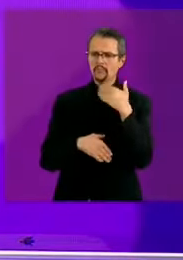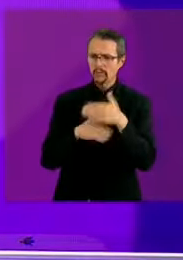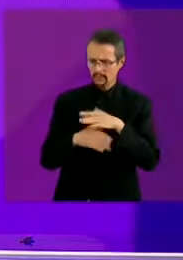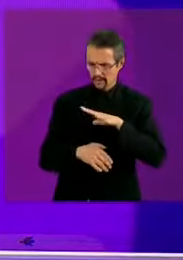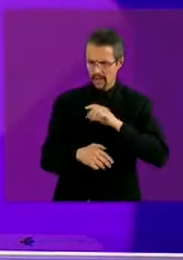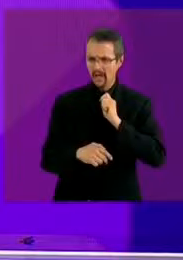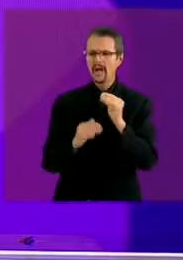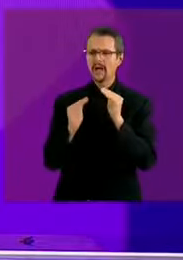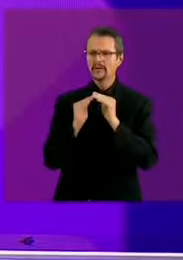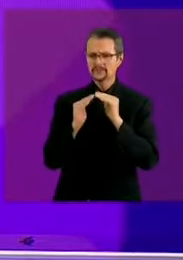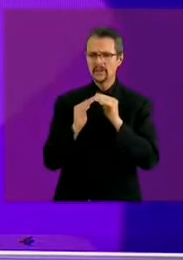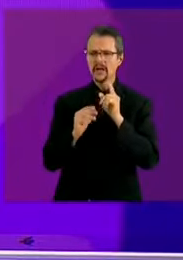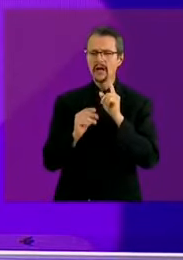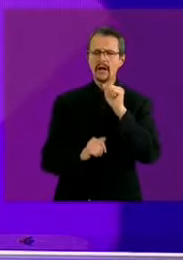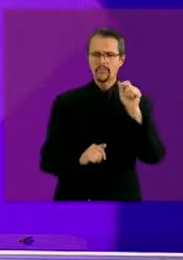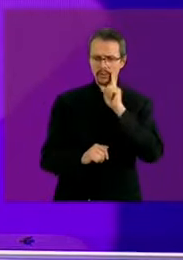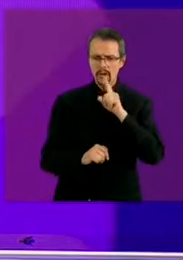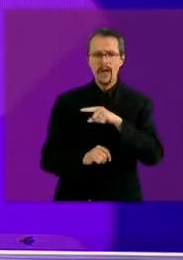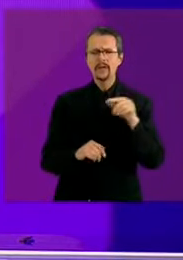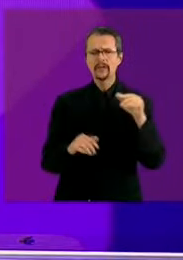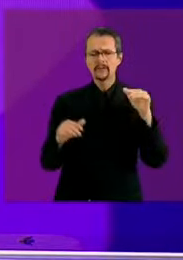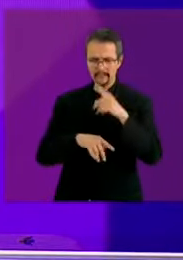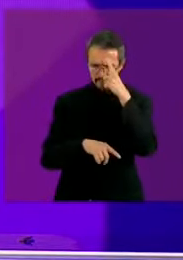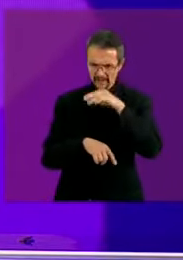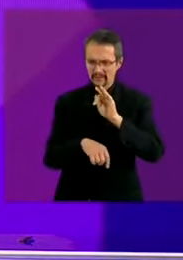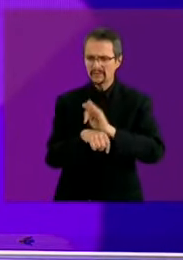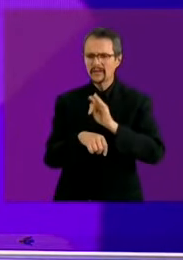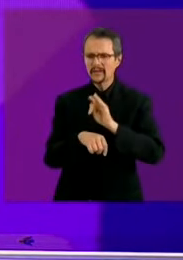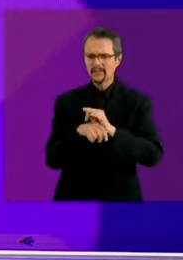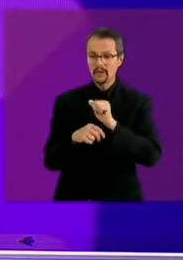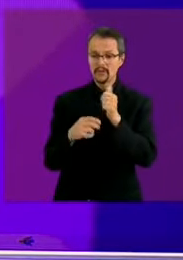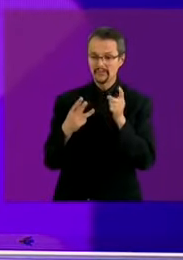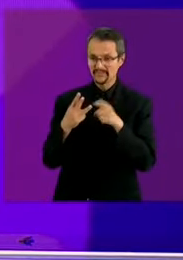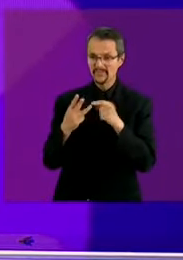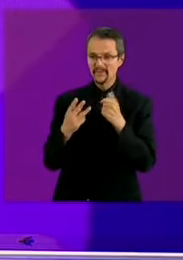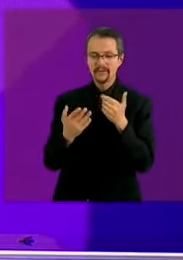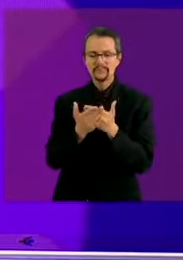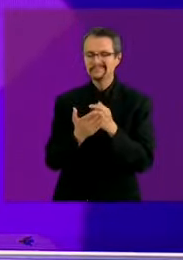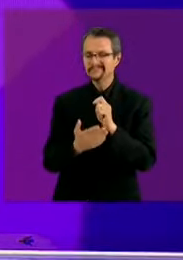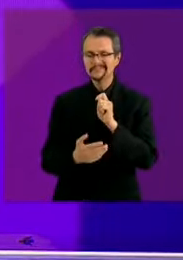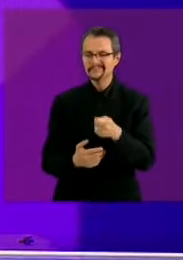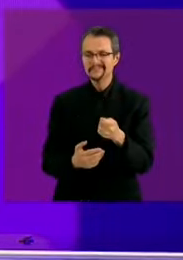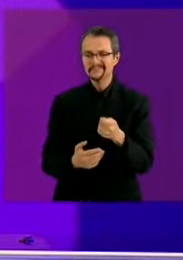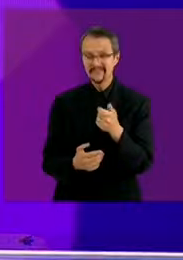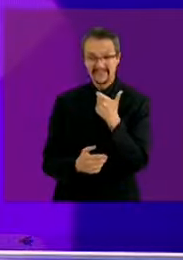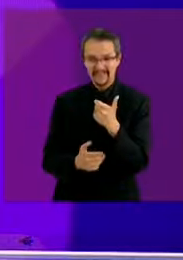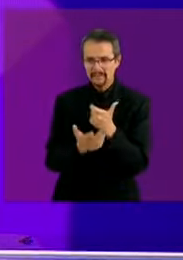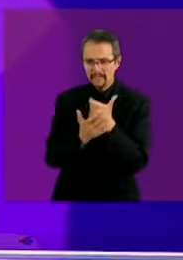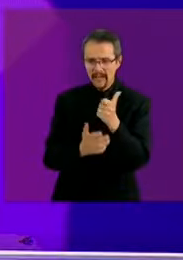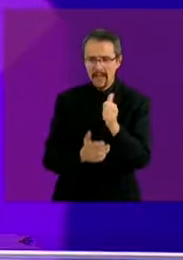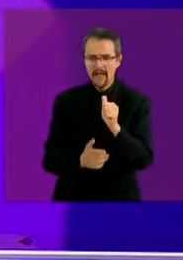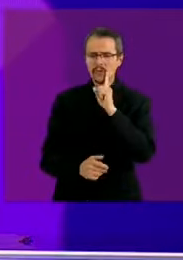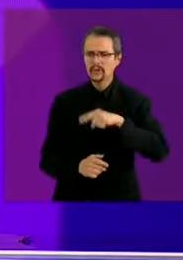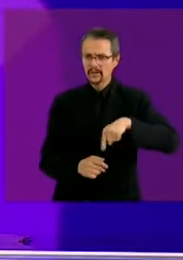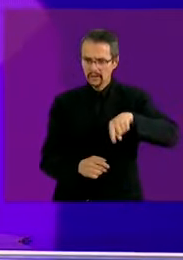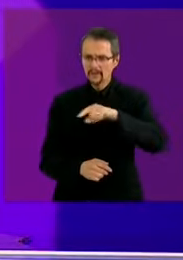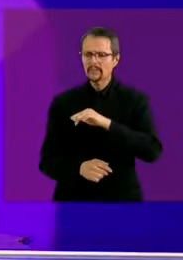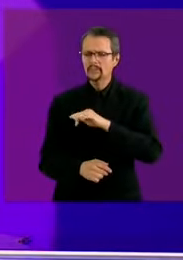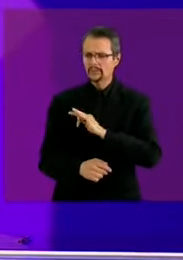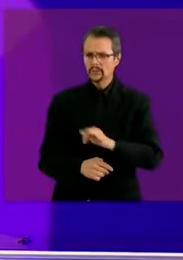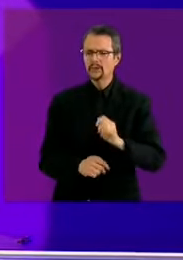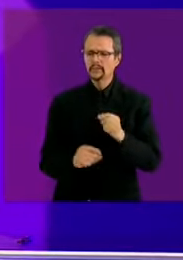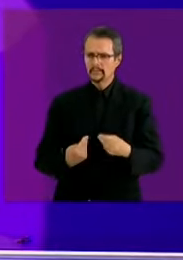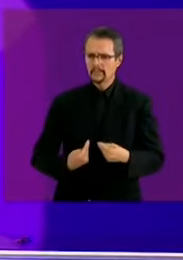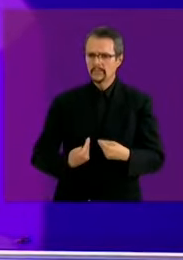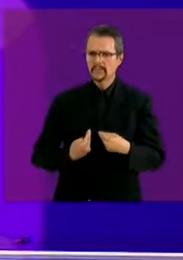tenían 3 darles el apoyo económico para que empiecen a desarrollar una vida propia